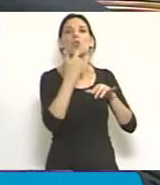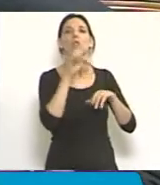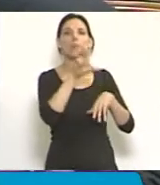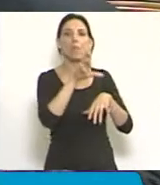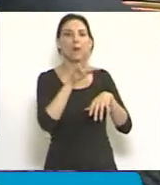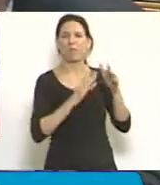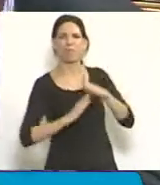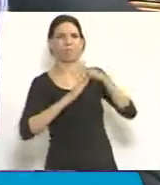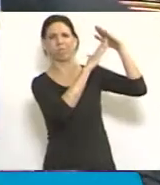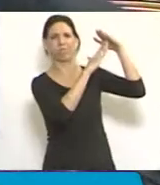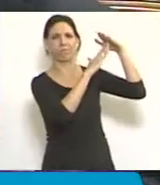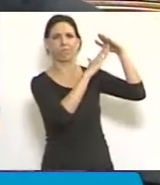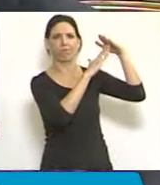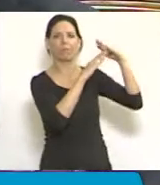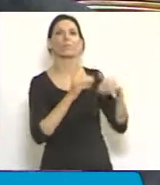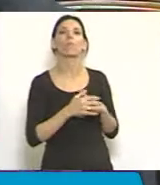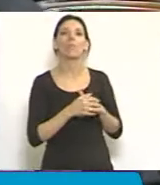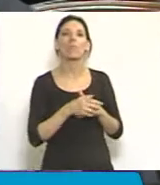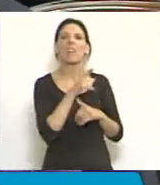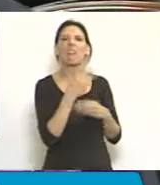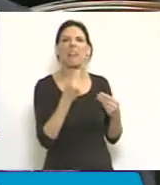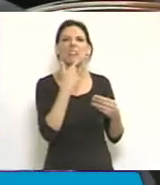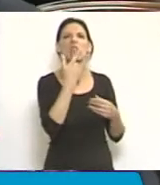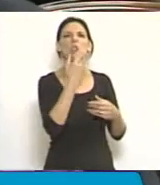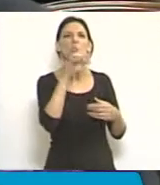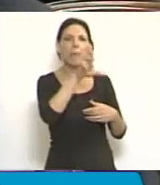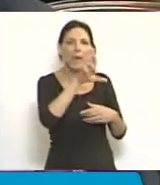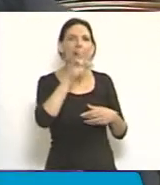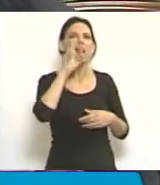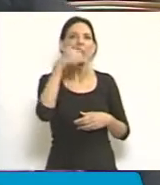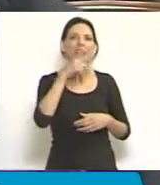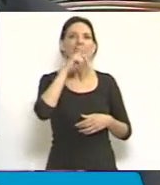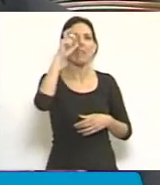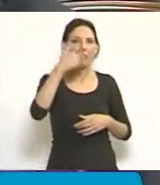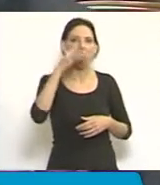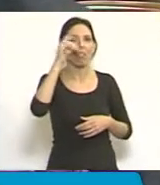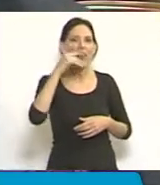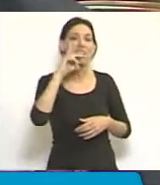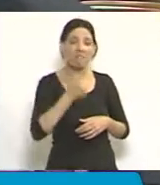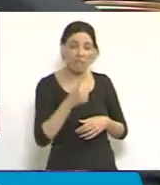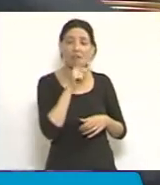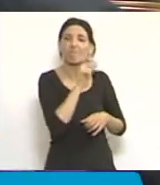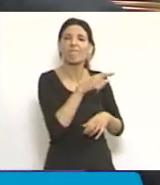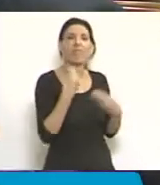materia de las cámaras a la superintendencia. ¿Qué es la superintendencia, Presidenta? Exactamente el control de la actividad